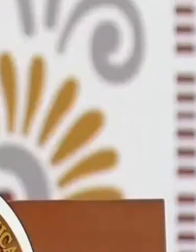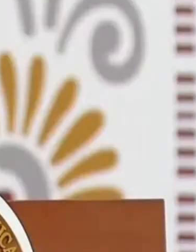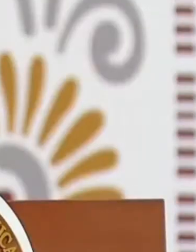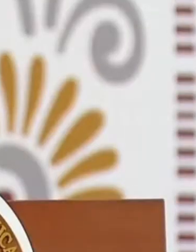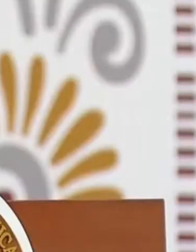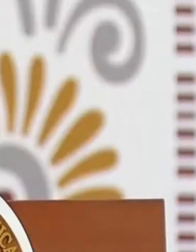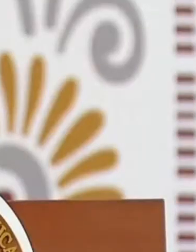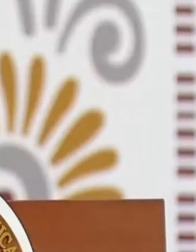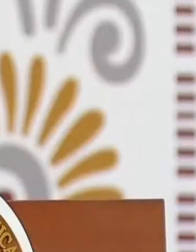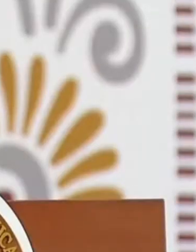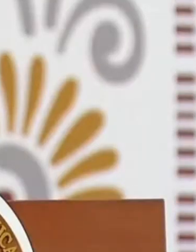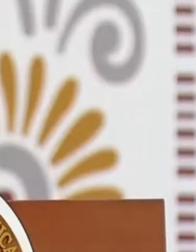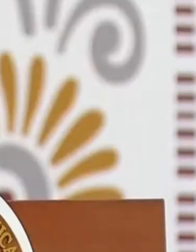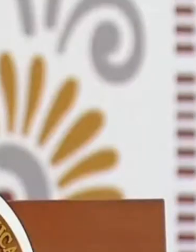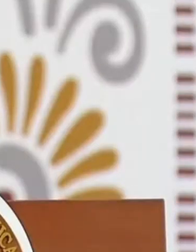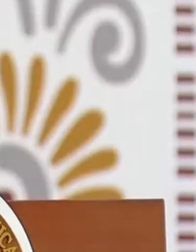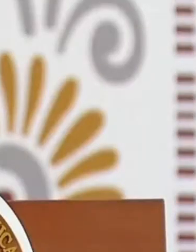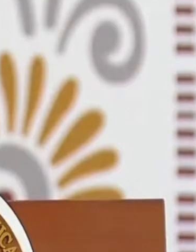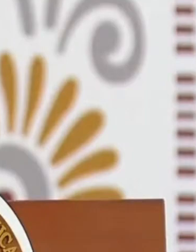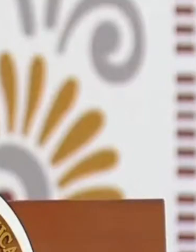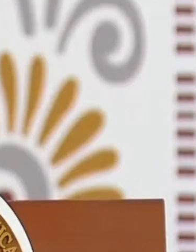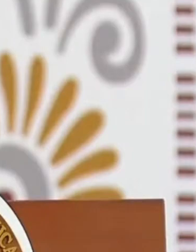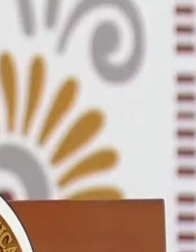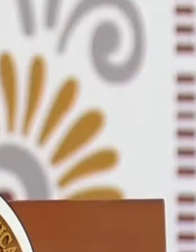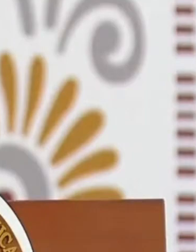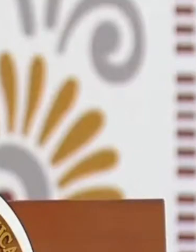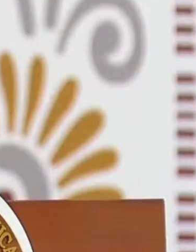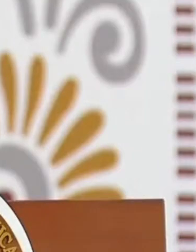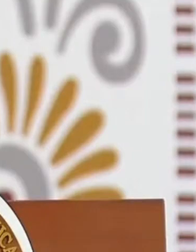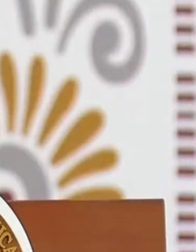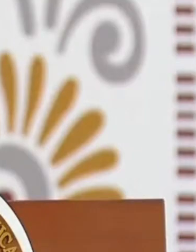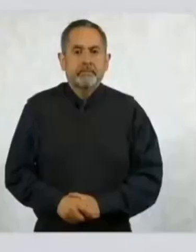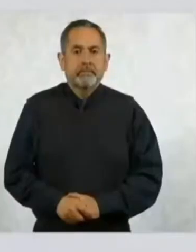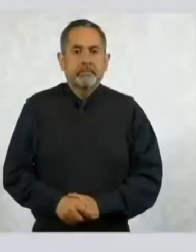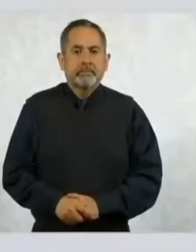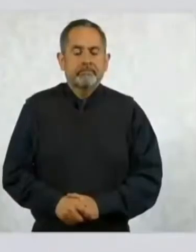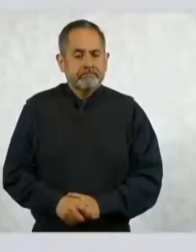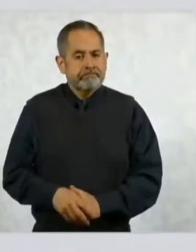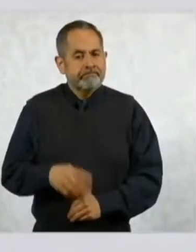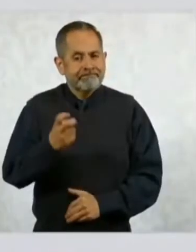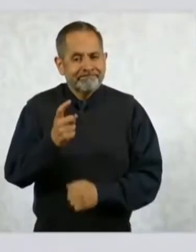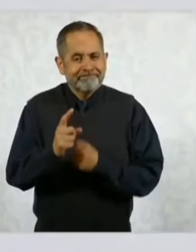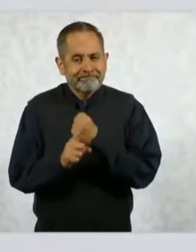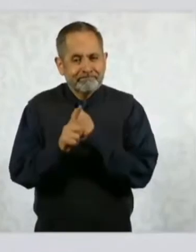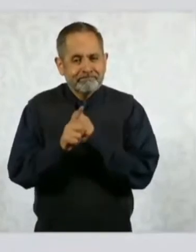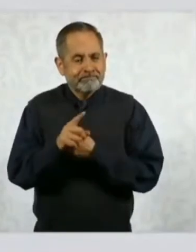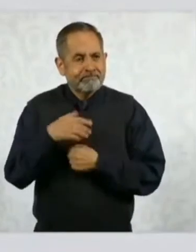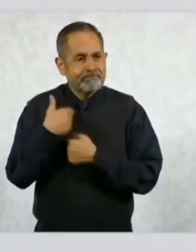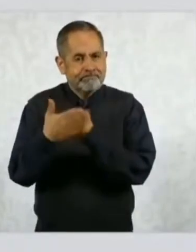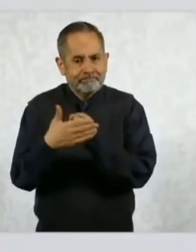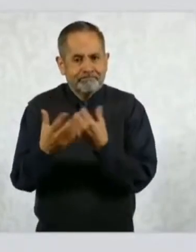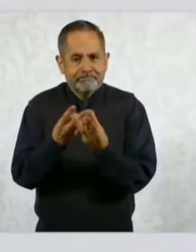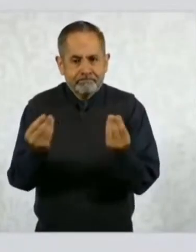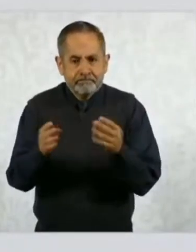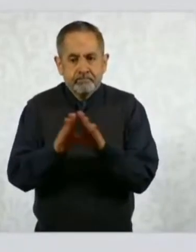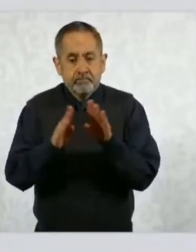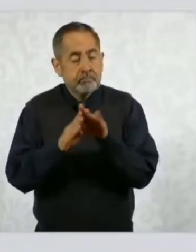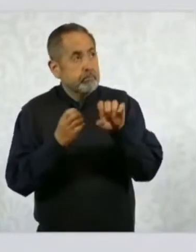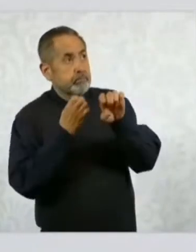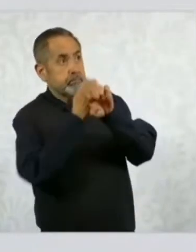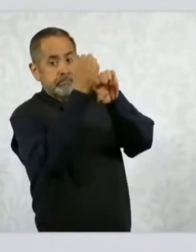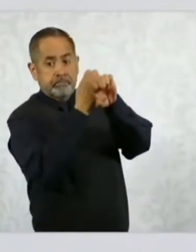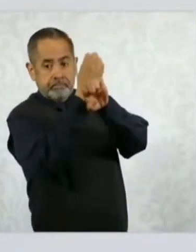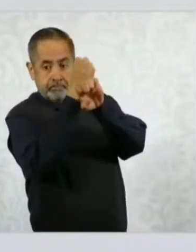México. Entonces, tenemos que resolver ese problema de cómo hay relación con todos los estados de la República,